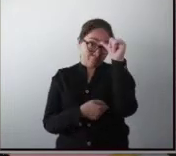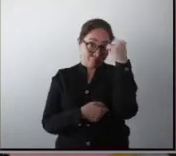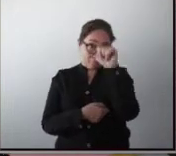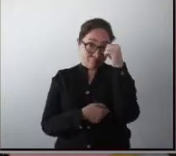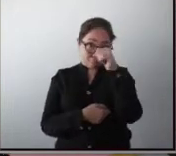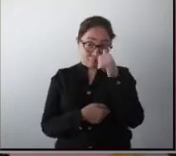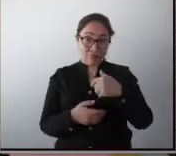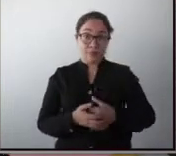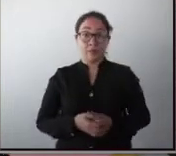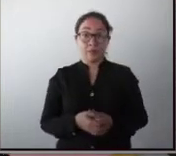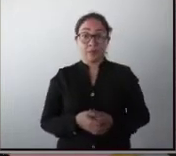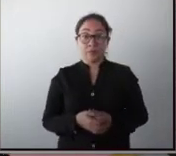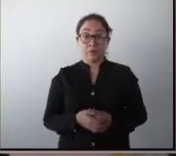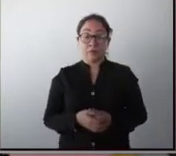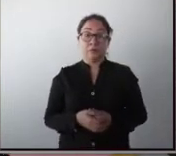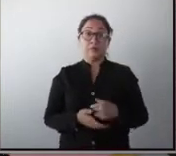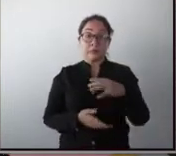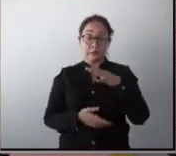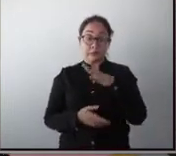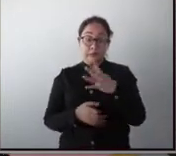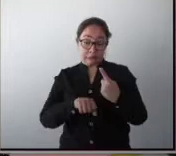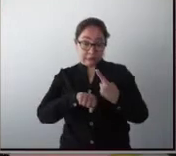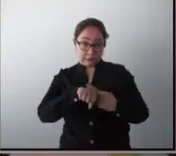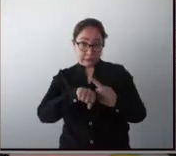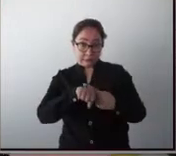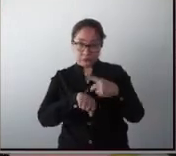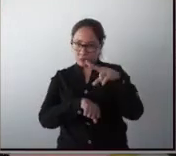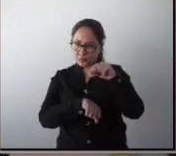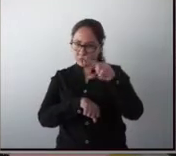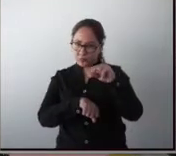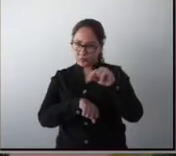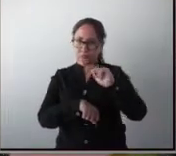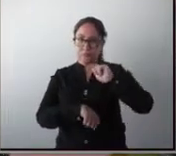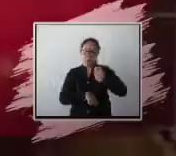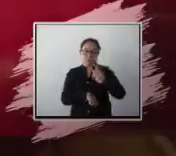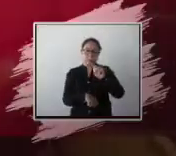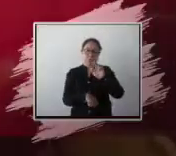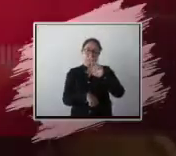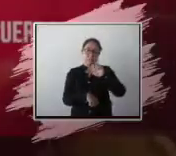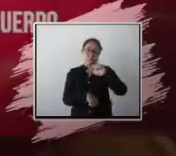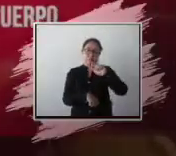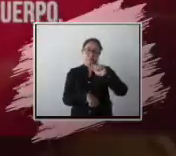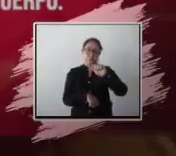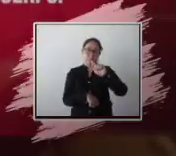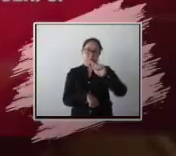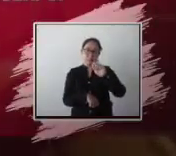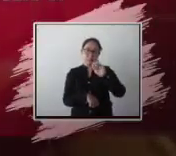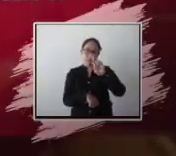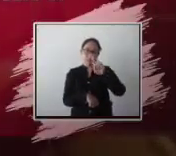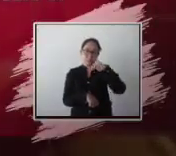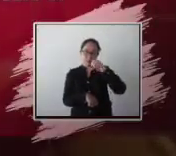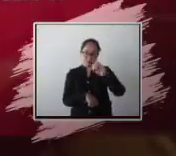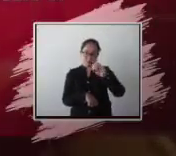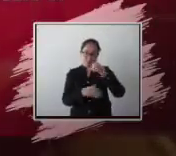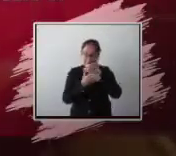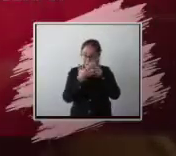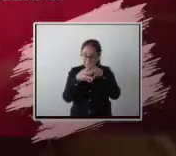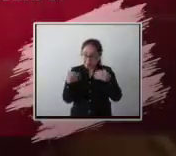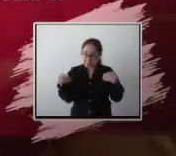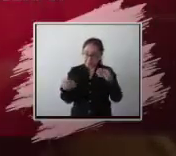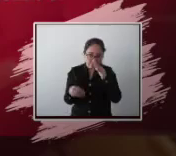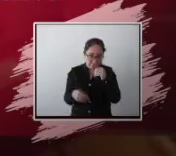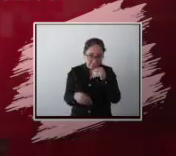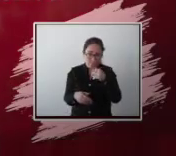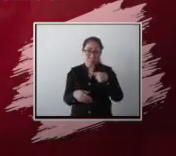como es un trastorno, no es una enfermedad como tal, es un trastorno, pues no hay nada que curar. Entonces lo que tenemos que hacer